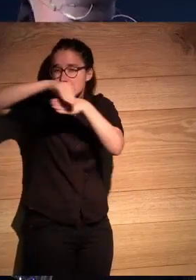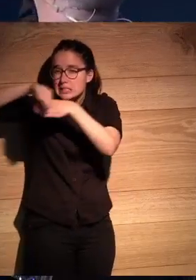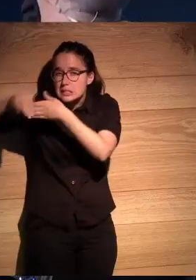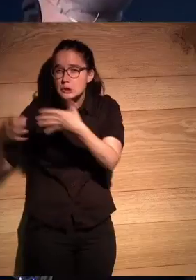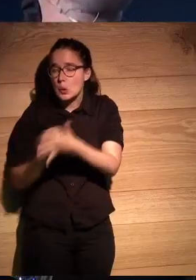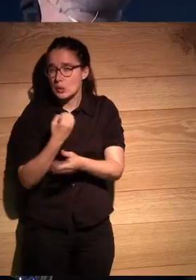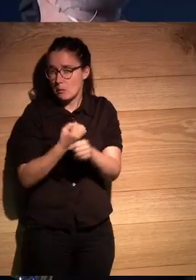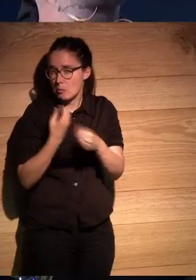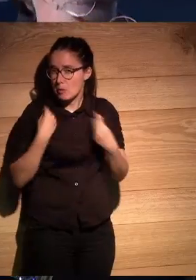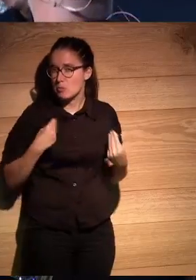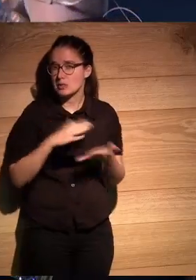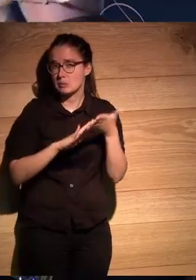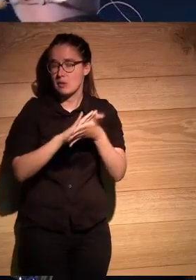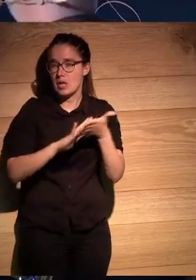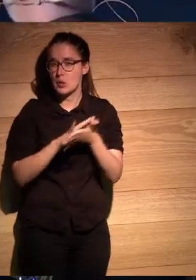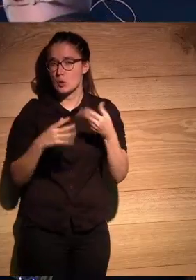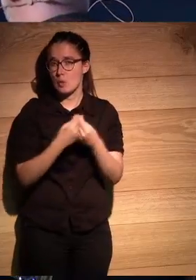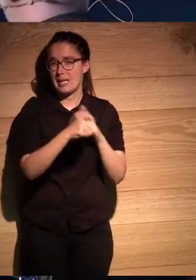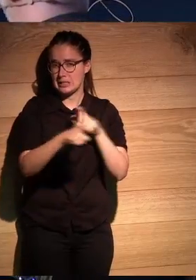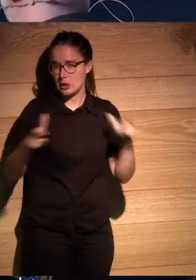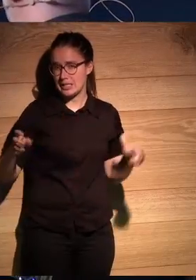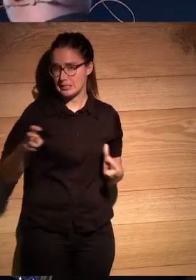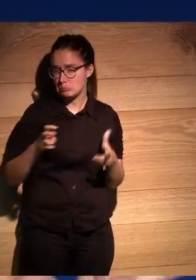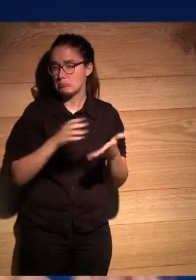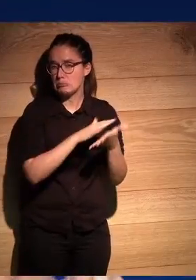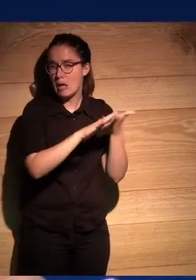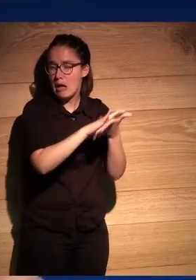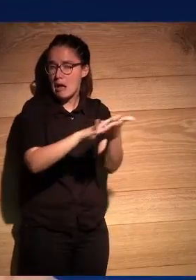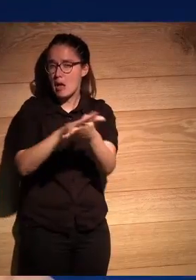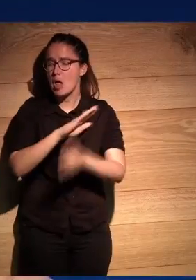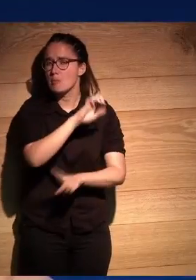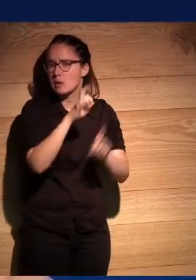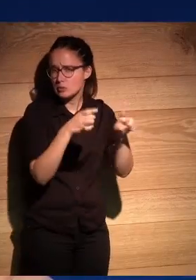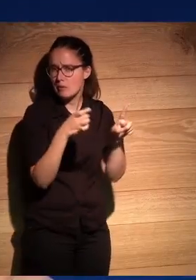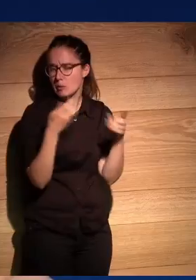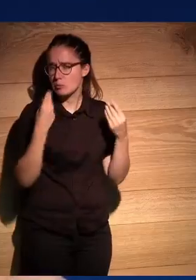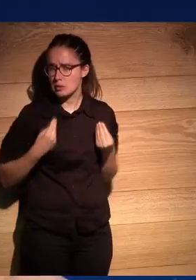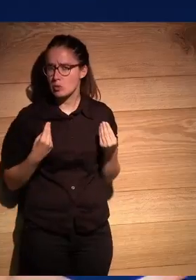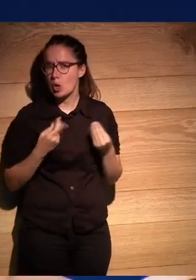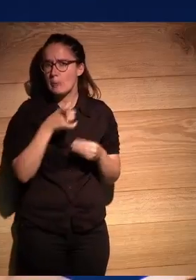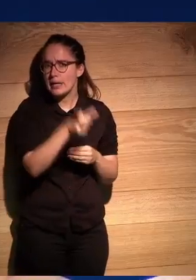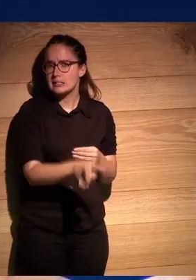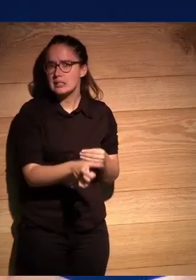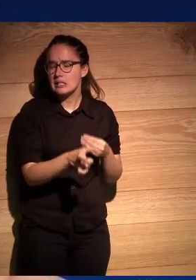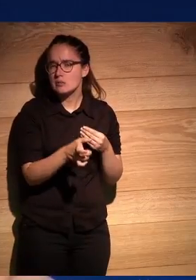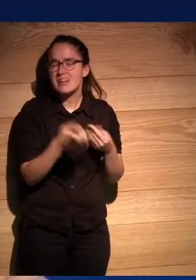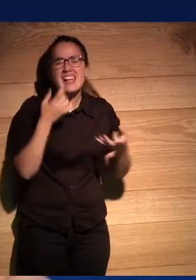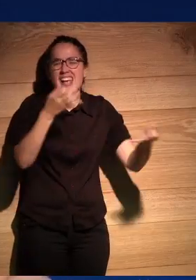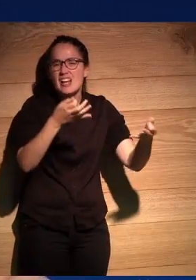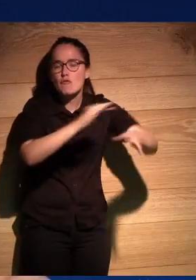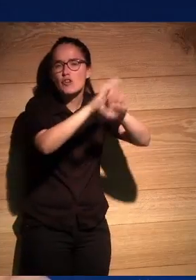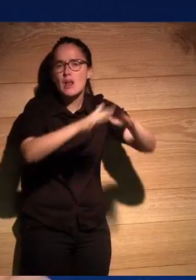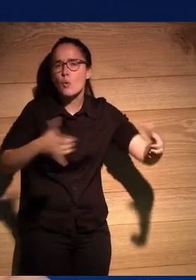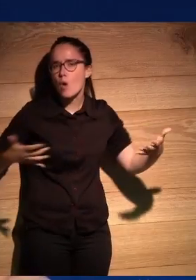y y que hablamos con un montón de gente les preguntábamos esto al final no para ti que hay detrás de la ventana no